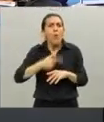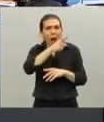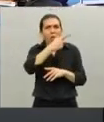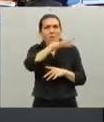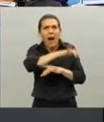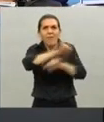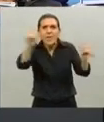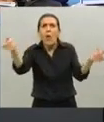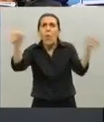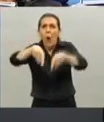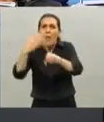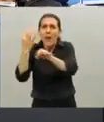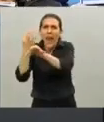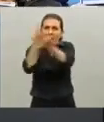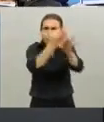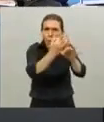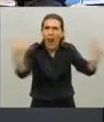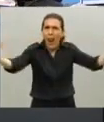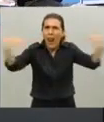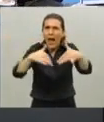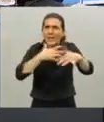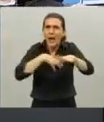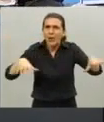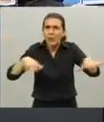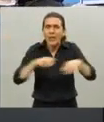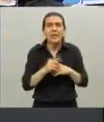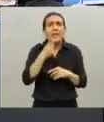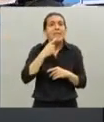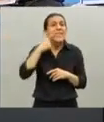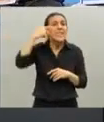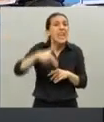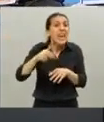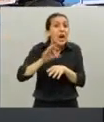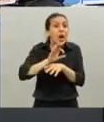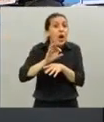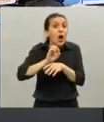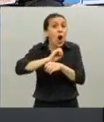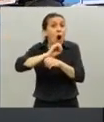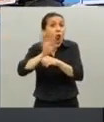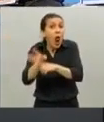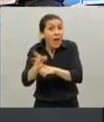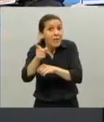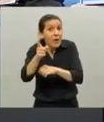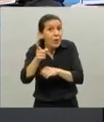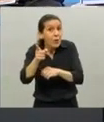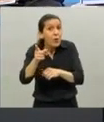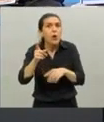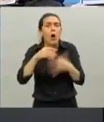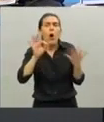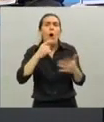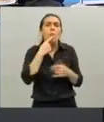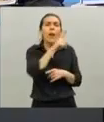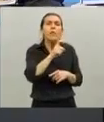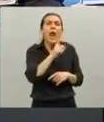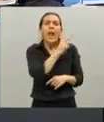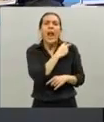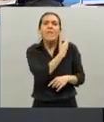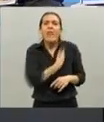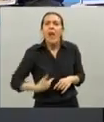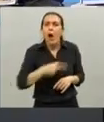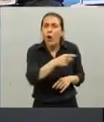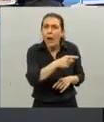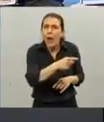lugares que ya han pasado hasta casi dos meses sin coronavirus si se va a hacer de forma escalonada preguntarle al jefe de gobierno si